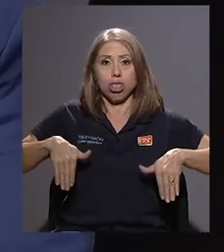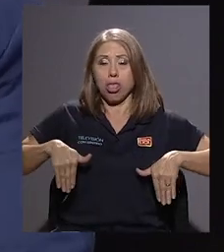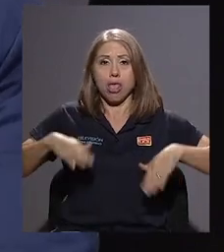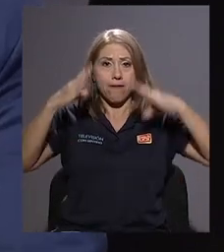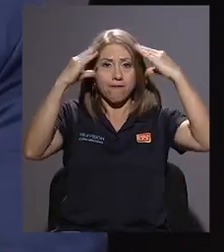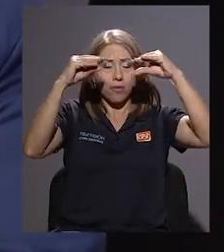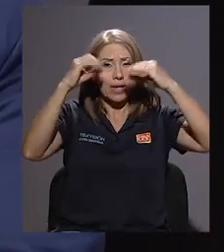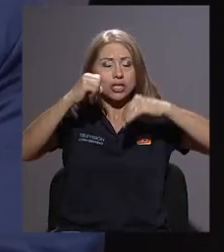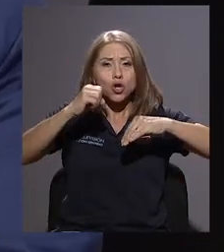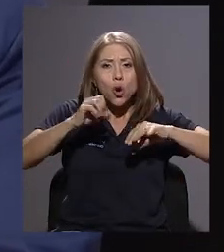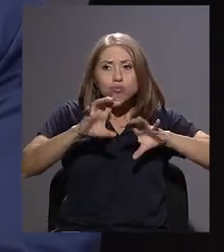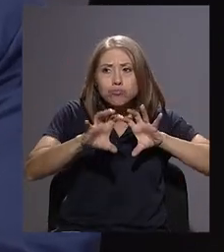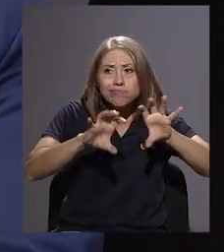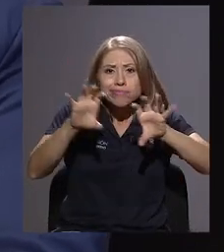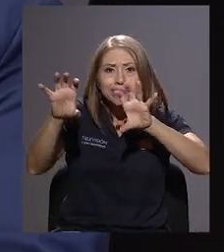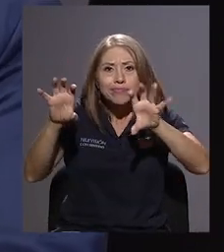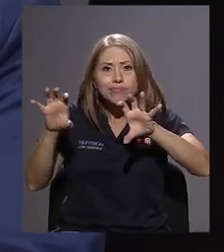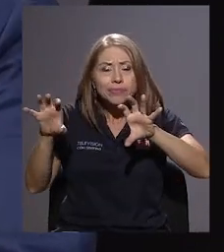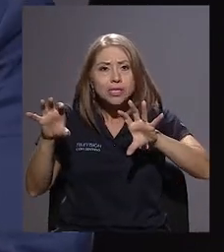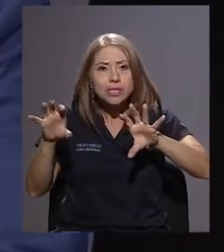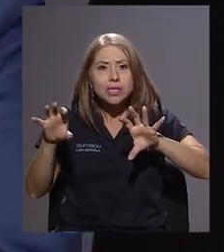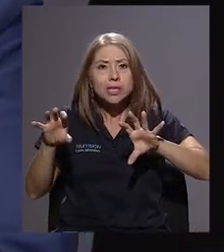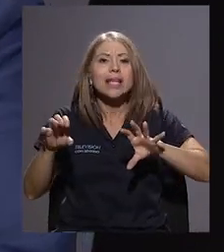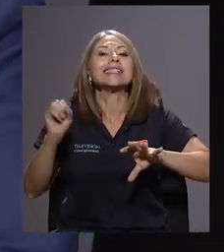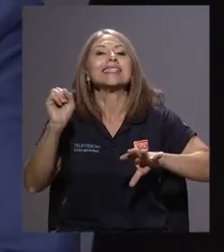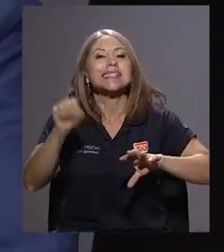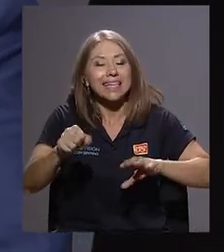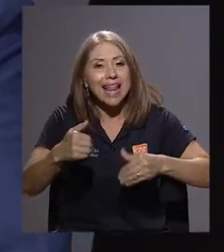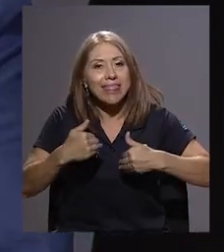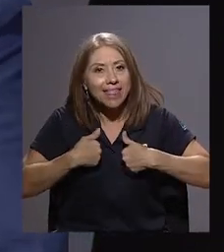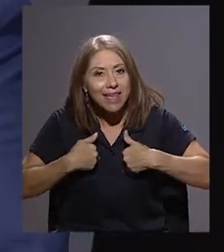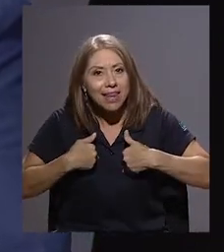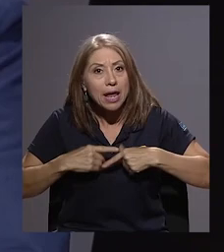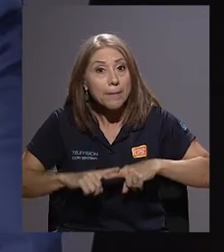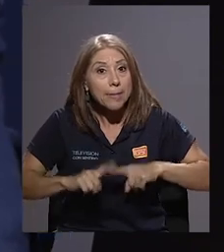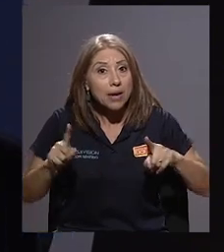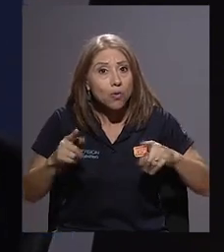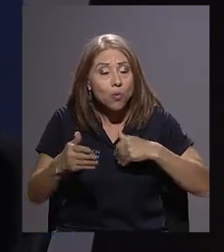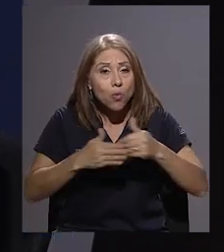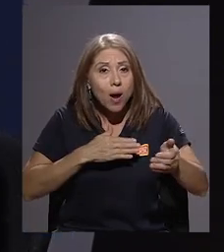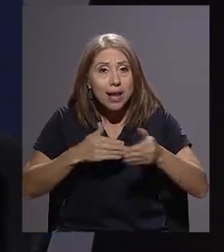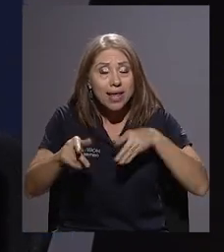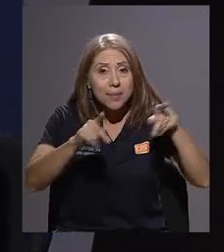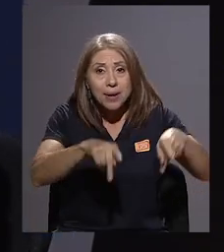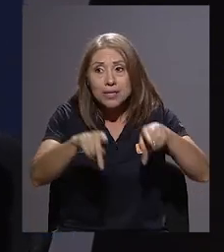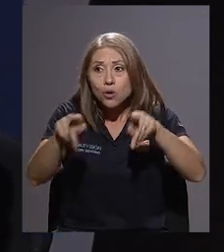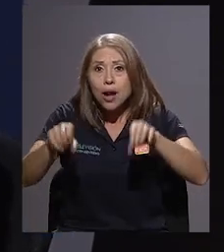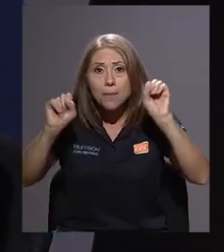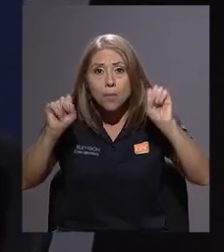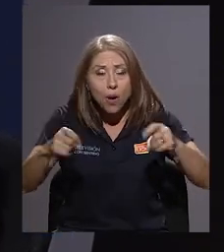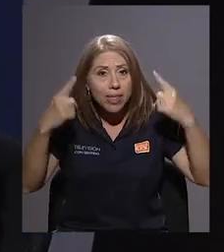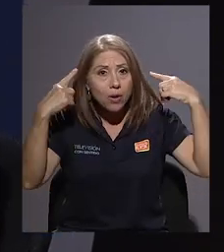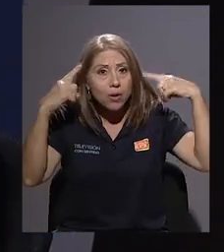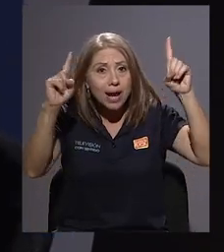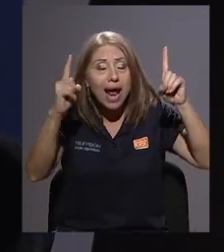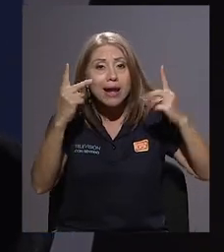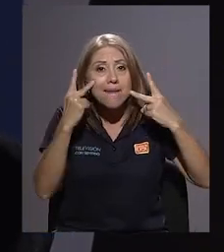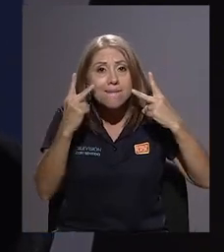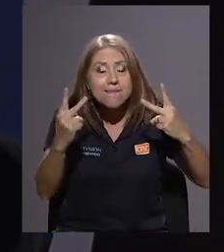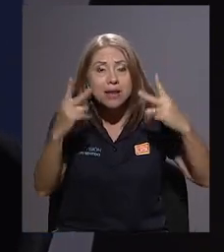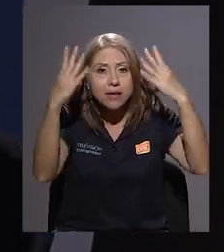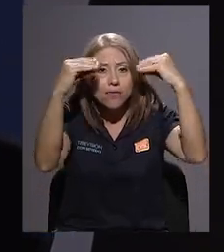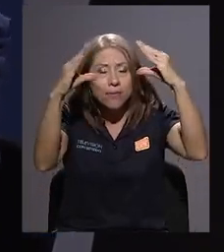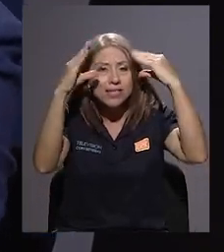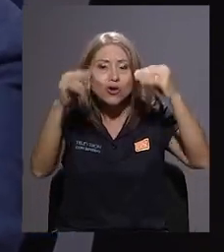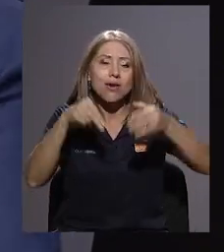sí la tienen la información estructurada, pero que cualquier ciudadano pueda obtenerla, ahí es donde está la barrera.